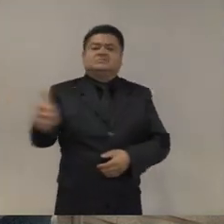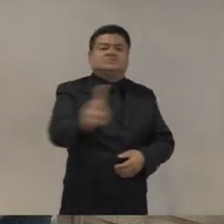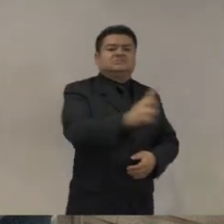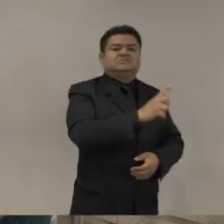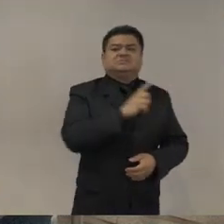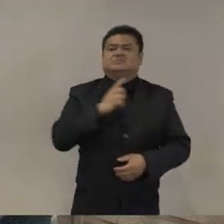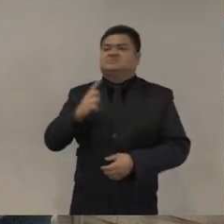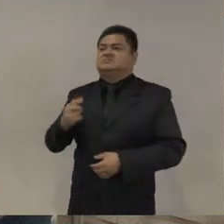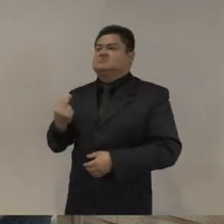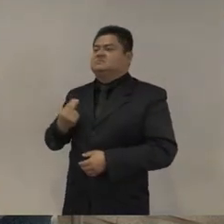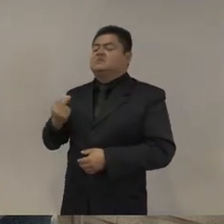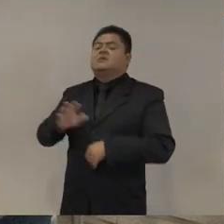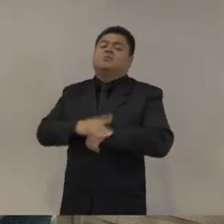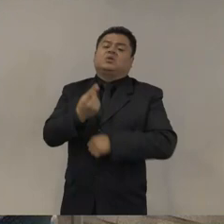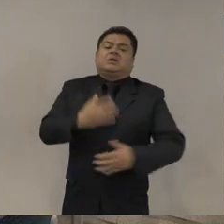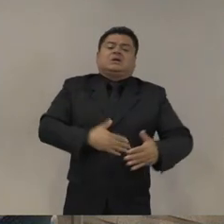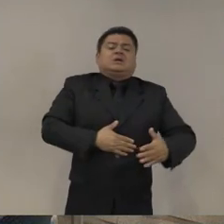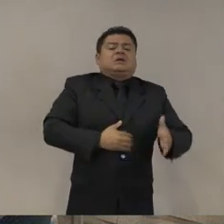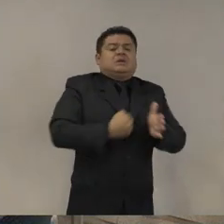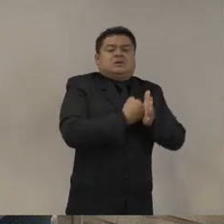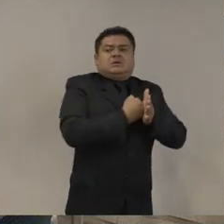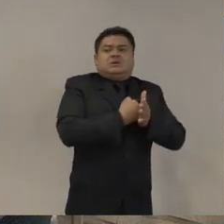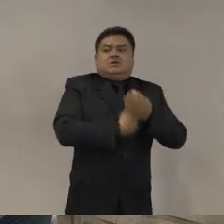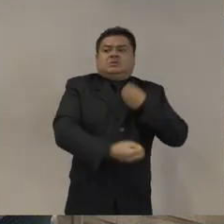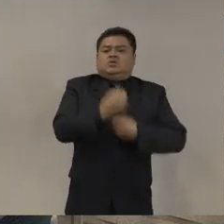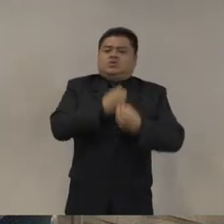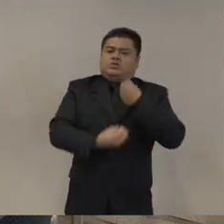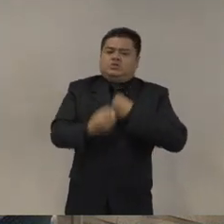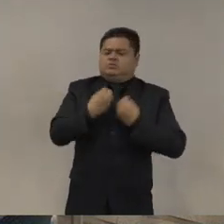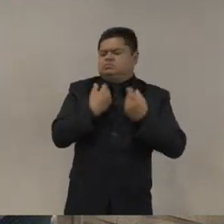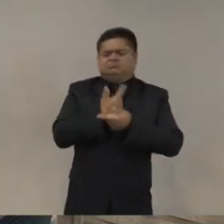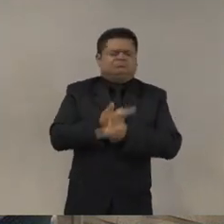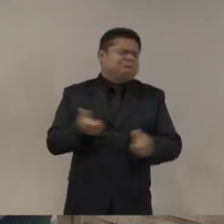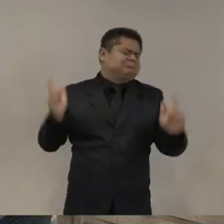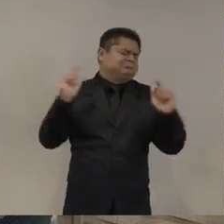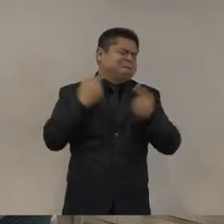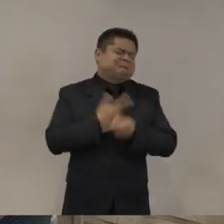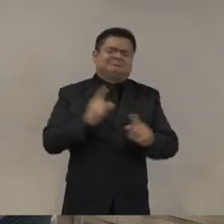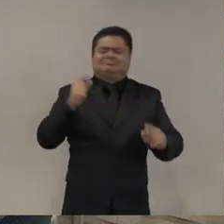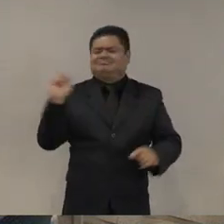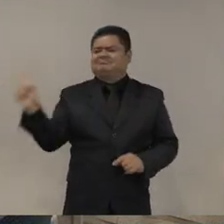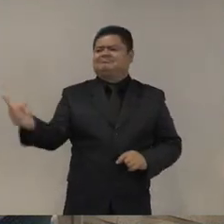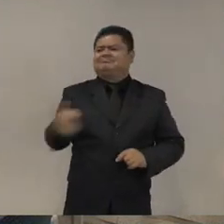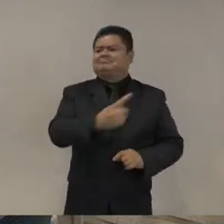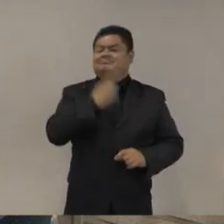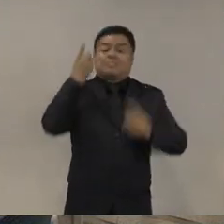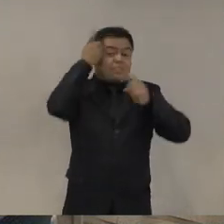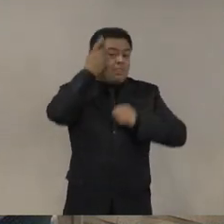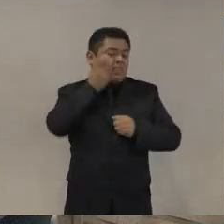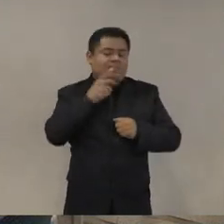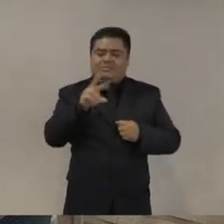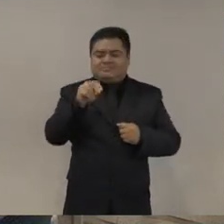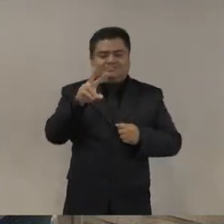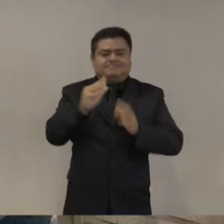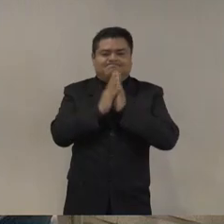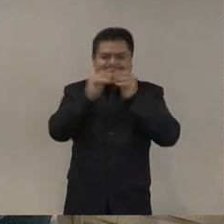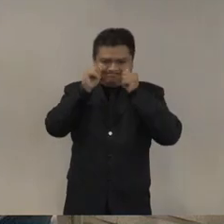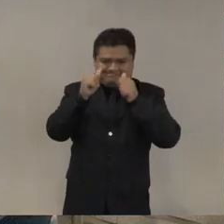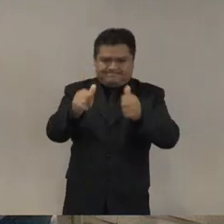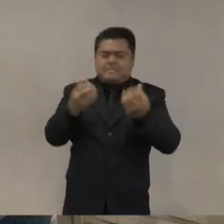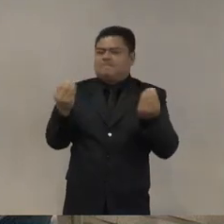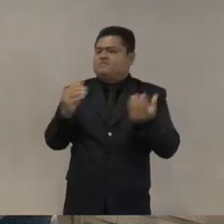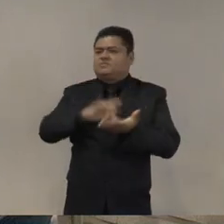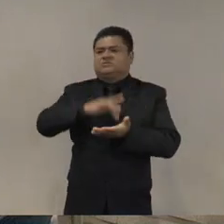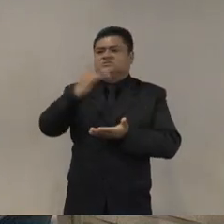porque como dicen después de la comida… Pues nos podemos dormir, ¿verdad? Y no quiero que se duerman. Bueno, pues